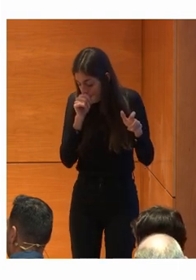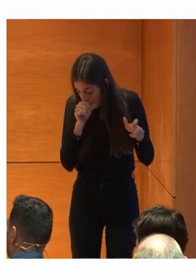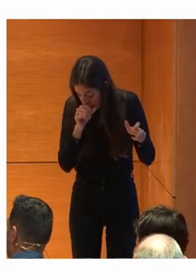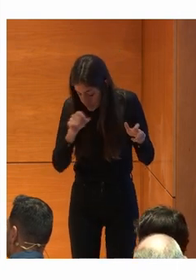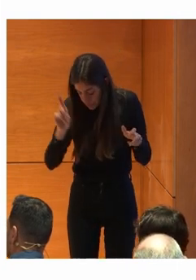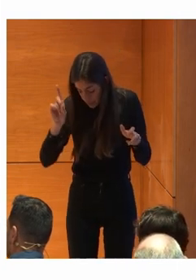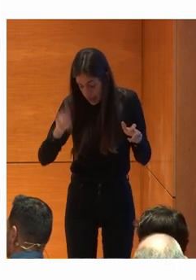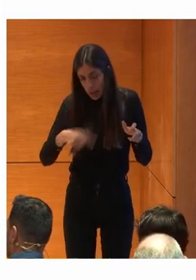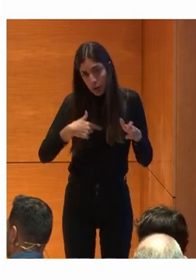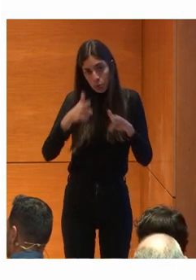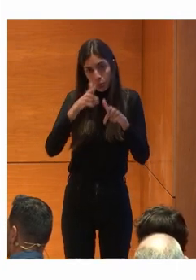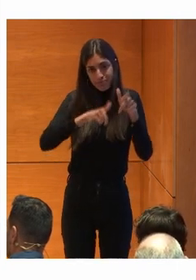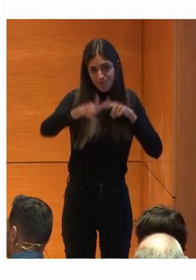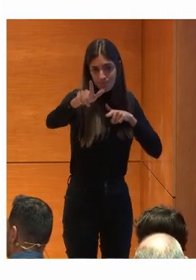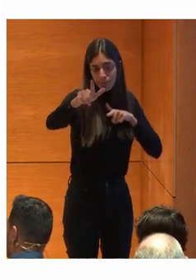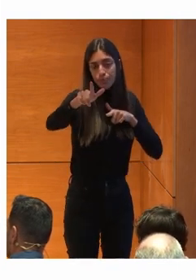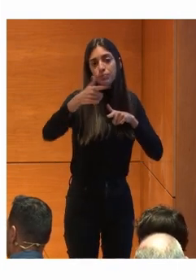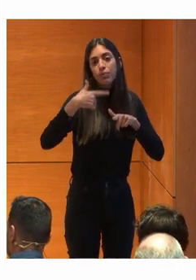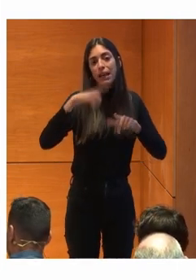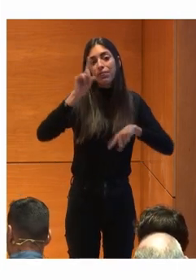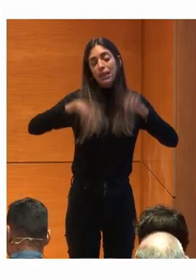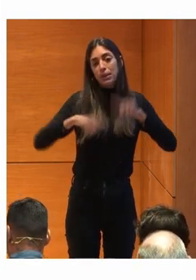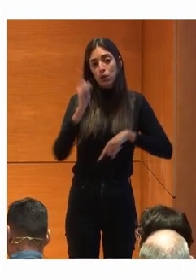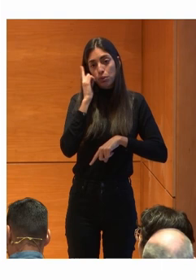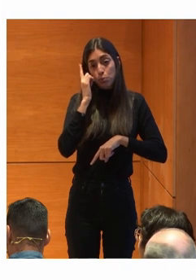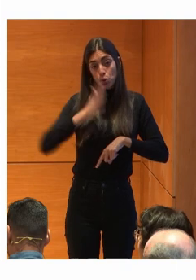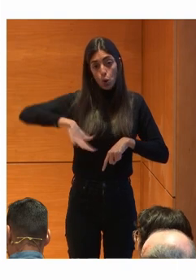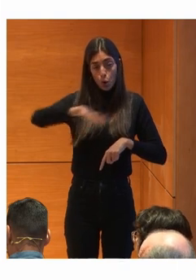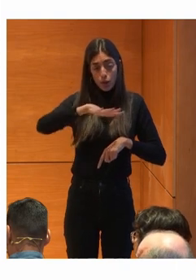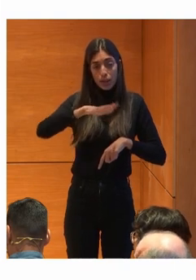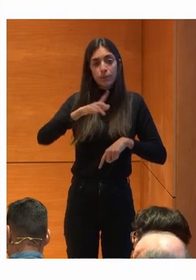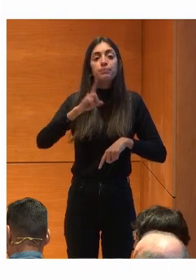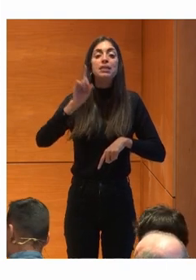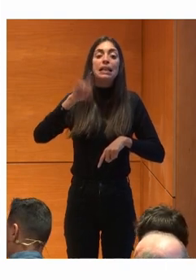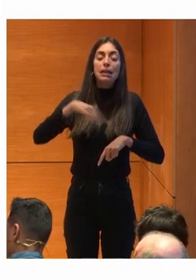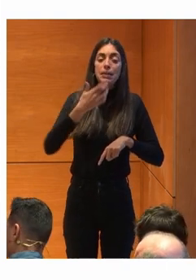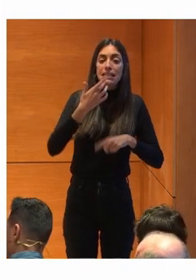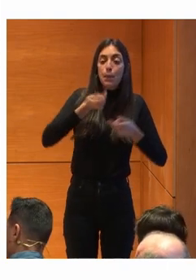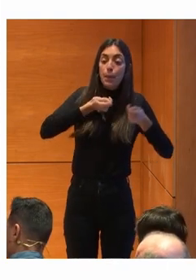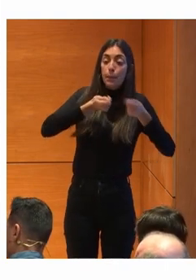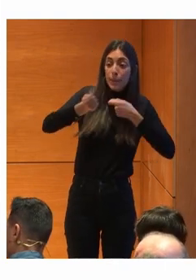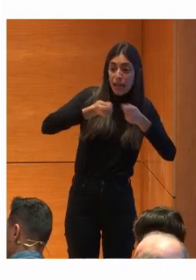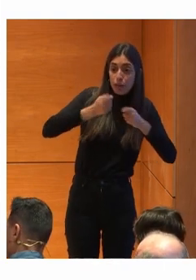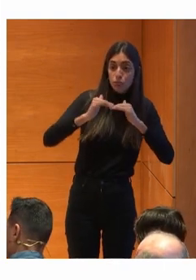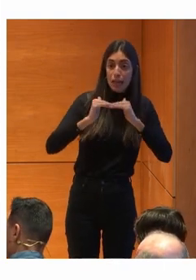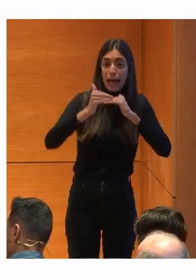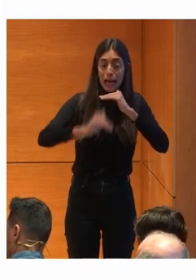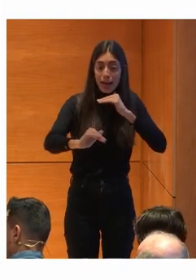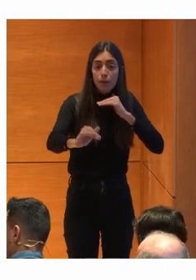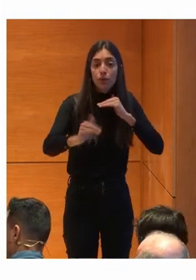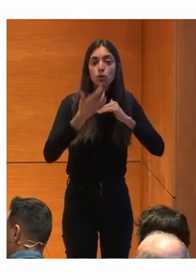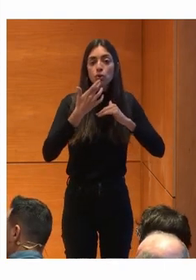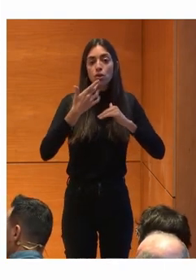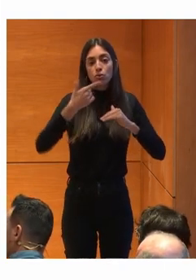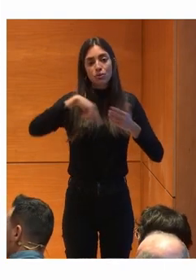tenemos que tener En cuanto al dispositivo Siempre apostamos Porque esas calibraciones Y ese manejo Desde el primer momento En el que nos ponemos Delante de